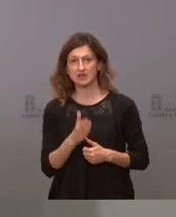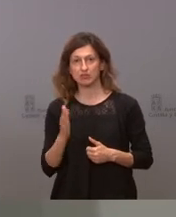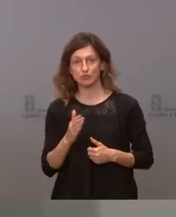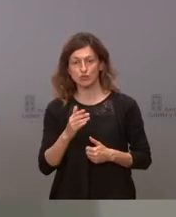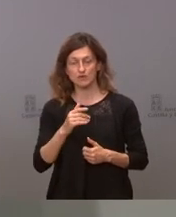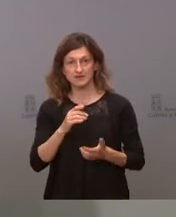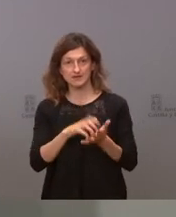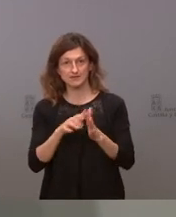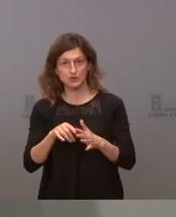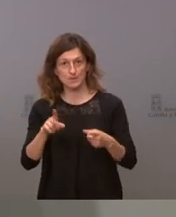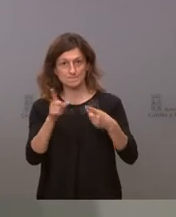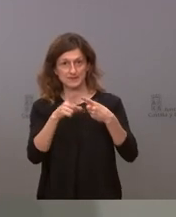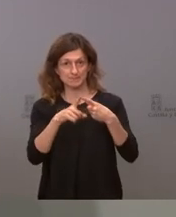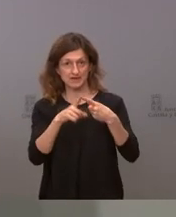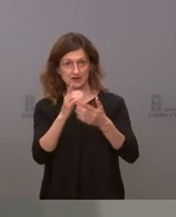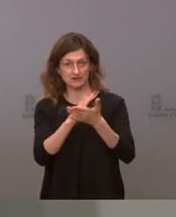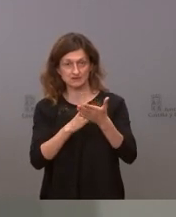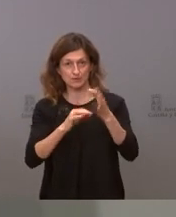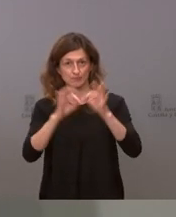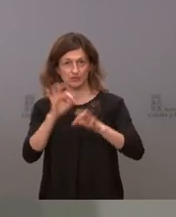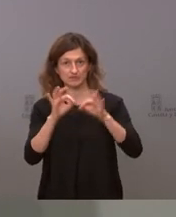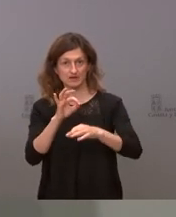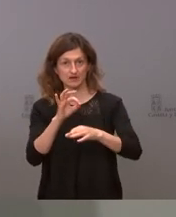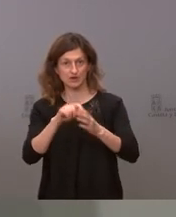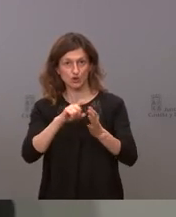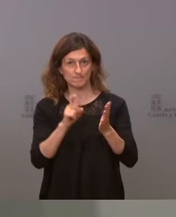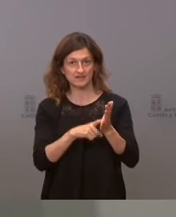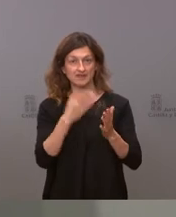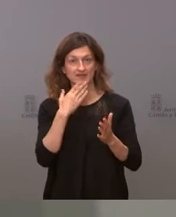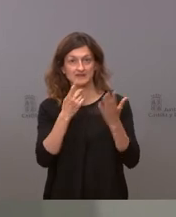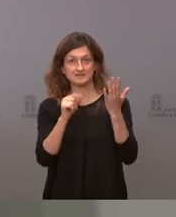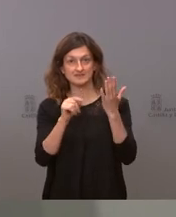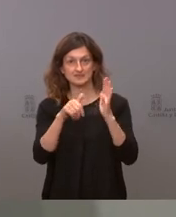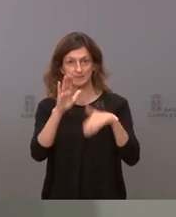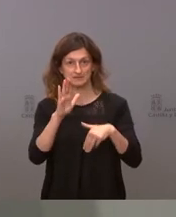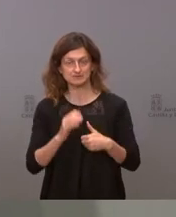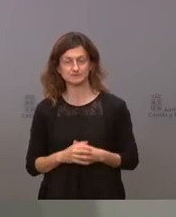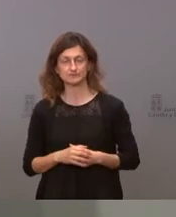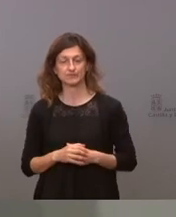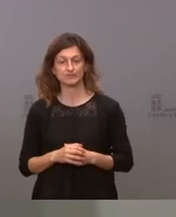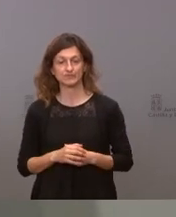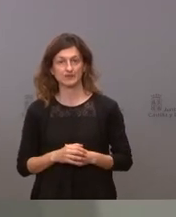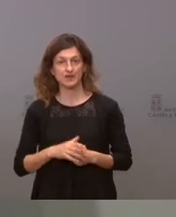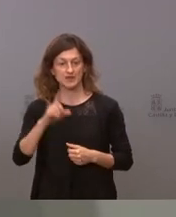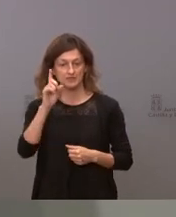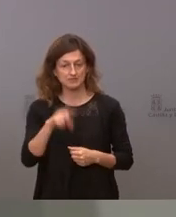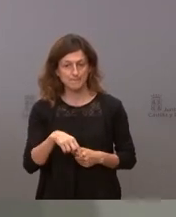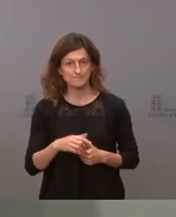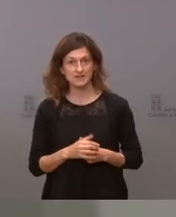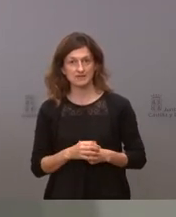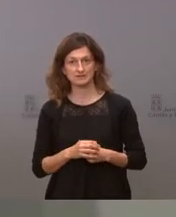primeros la primera comunidad en porcentaje de vacunación completa mayores de 60 años y también en el conjunto